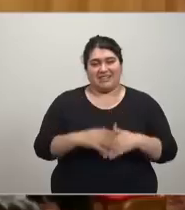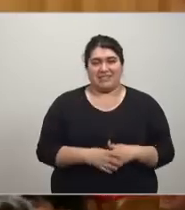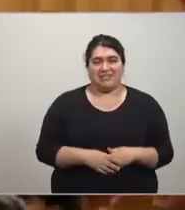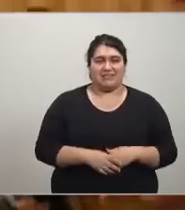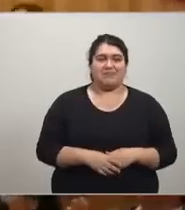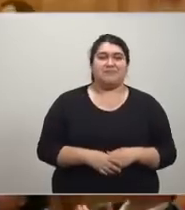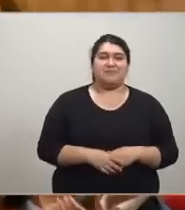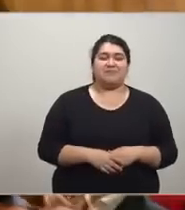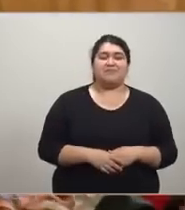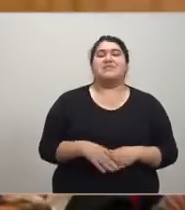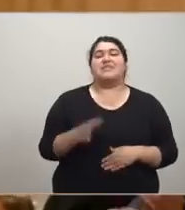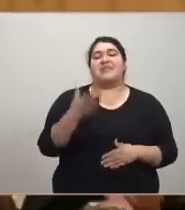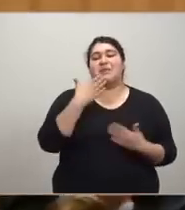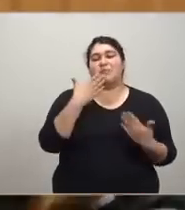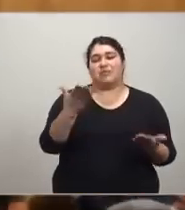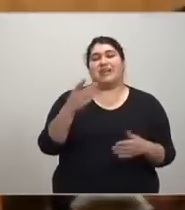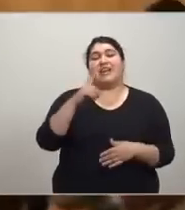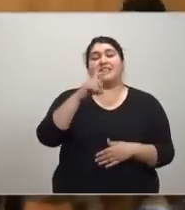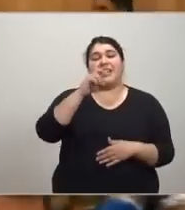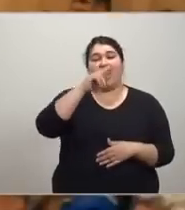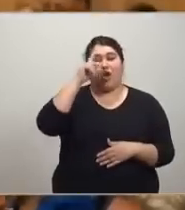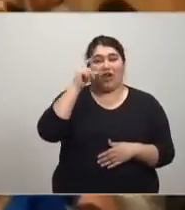muchas gracias señor Rafael Correa